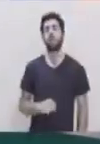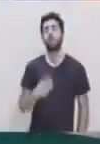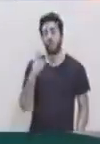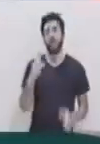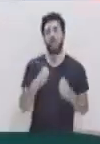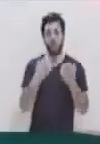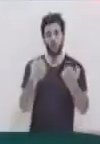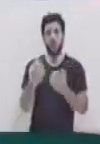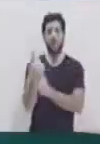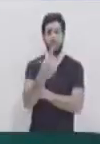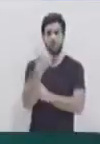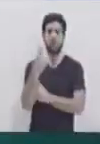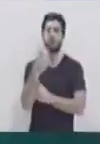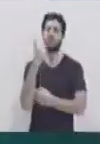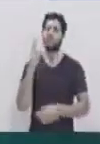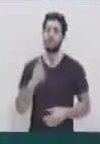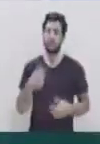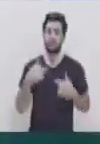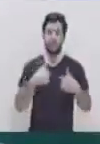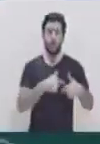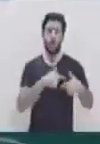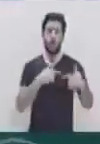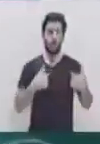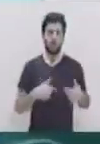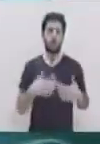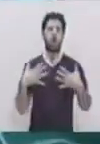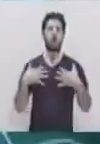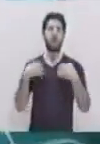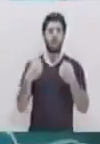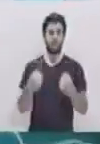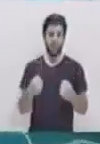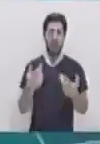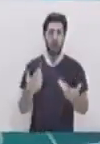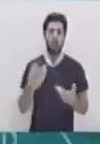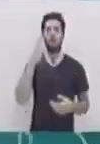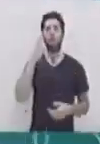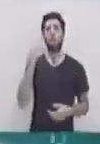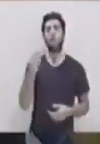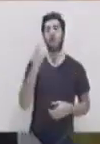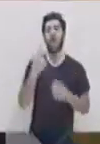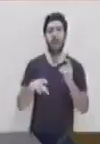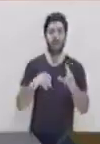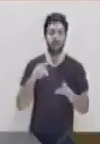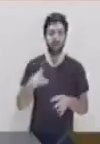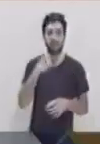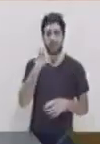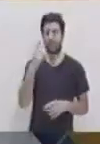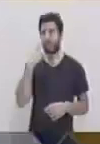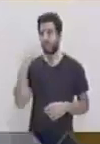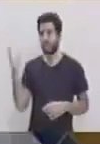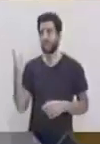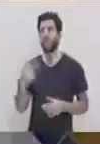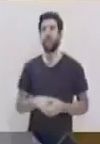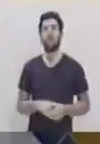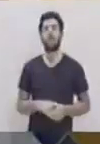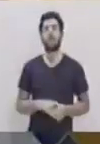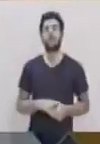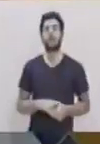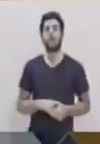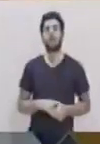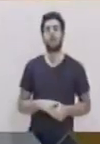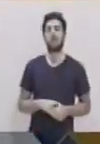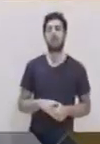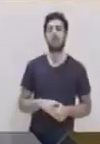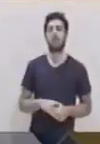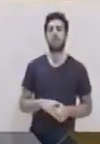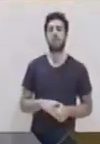muy importante mantener sano el corazón, ¿verdad? Porque como vemos aquí, por lo menos en la vaca, vemos